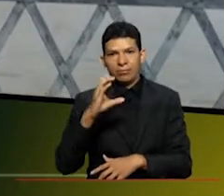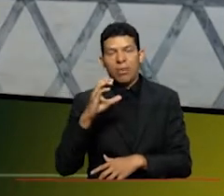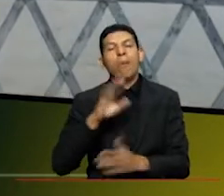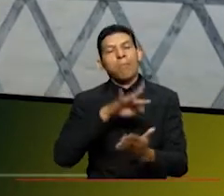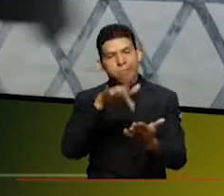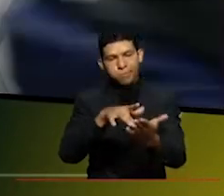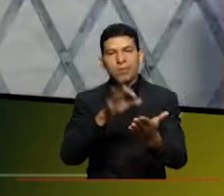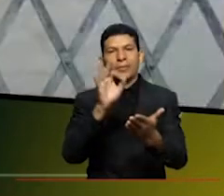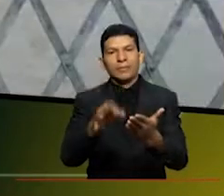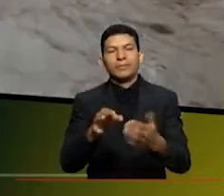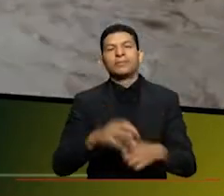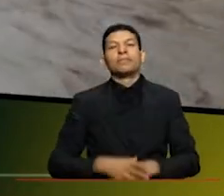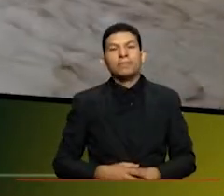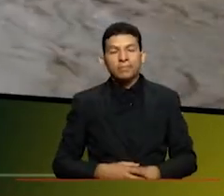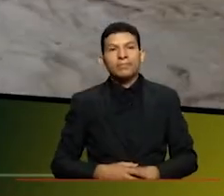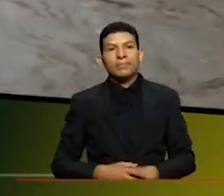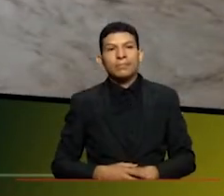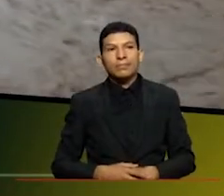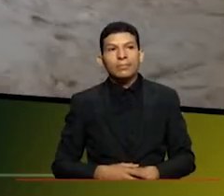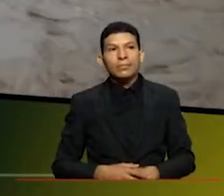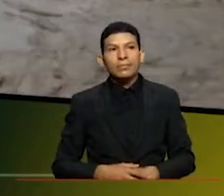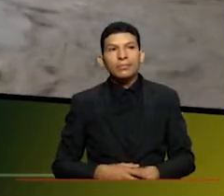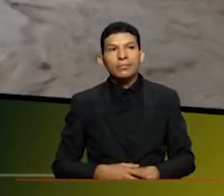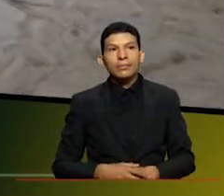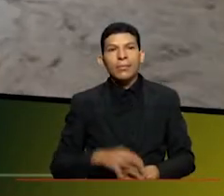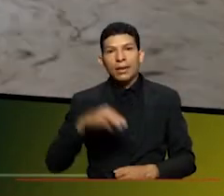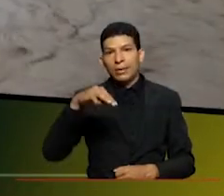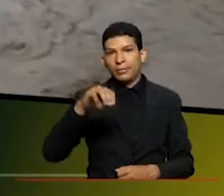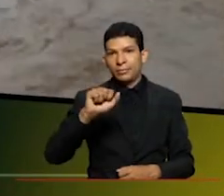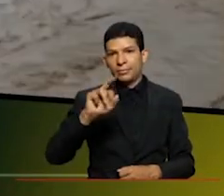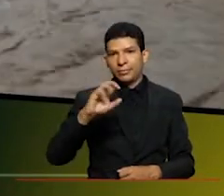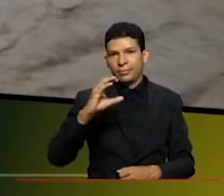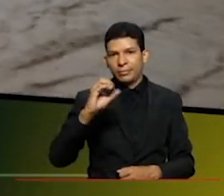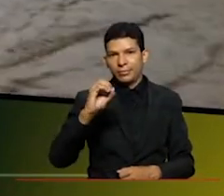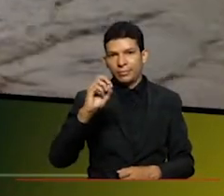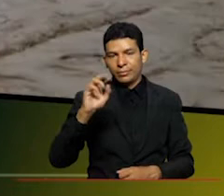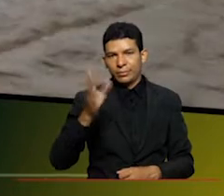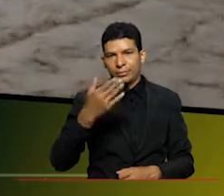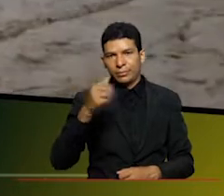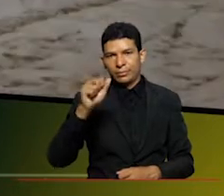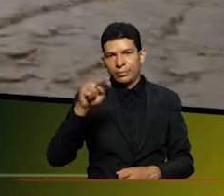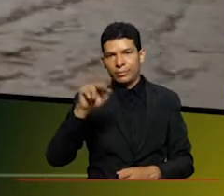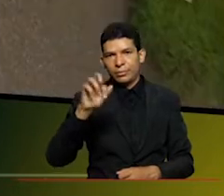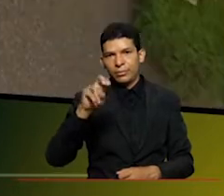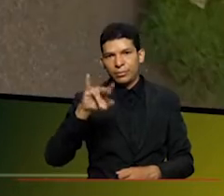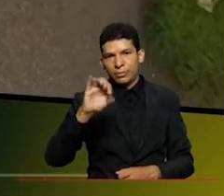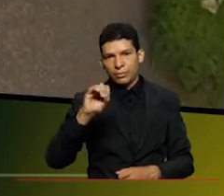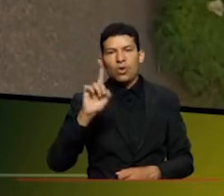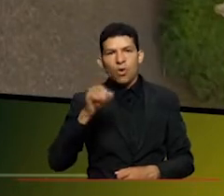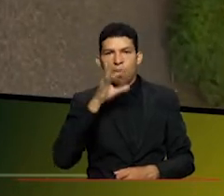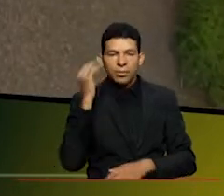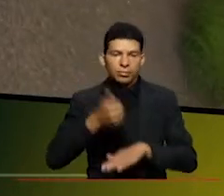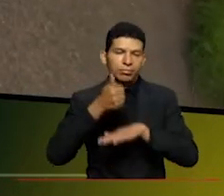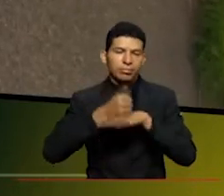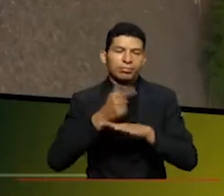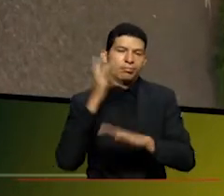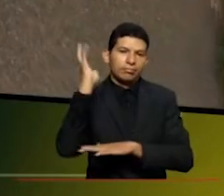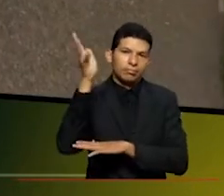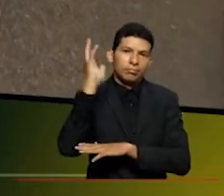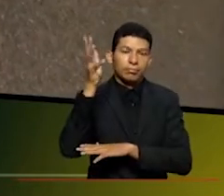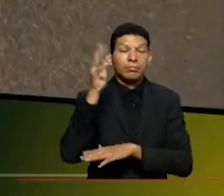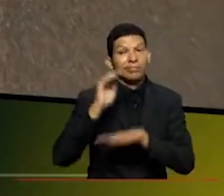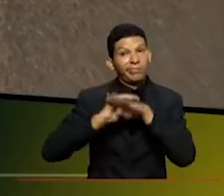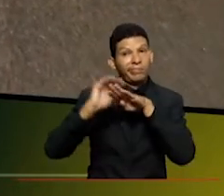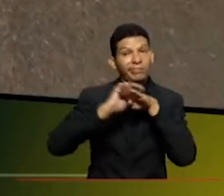aurelio suárez marco antonio suárez y allí entonces esperamos tener esa participación de los invitados